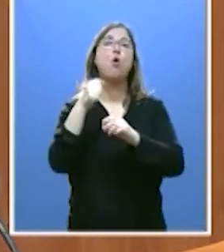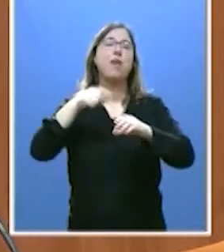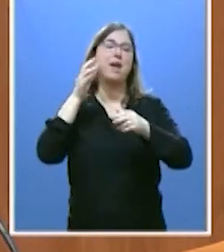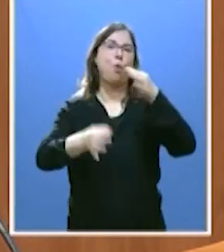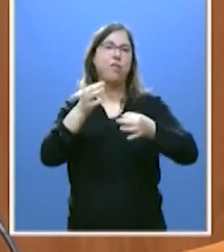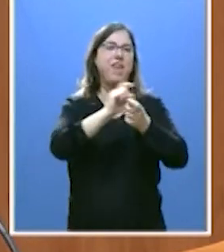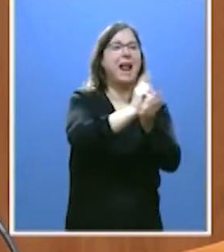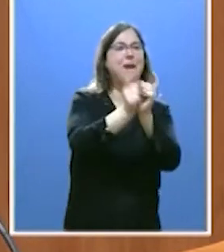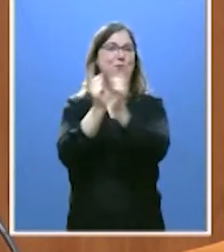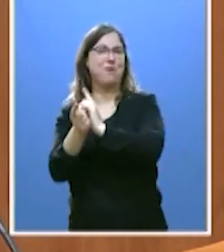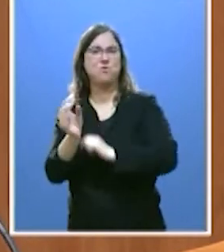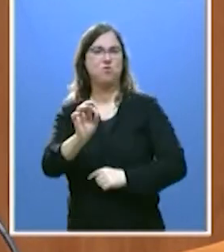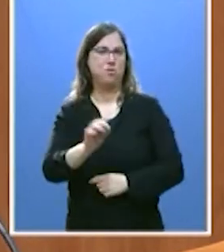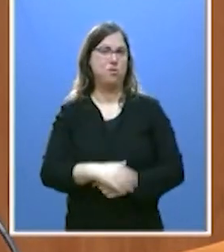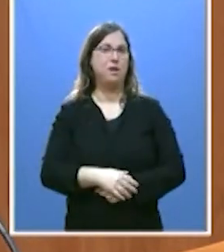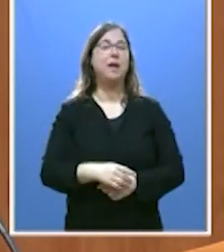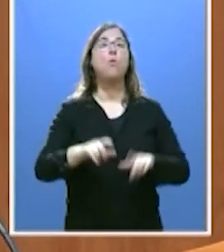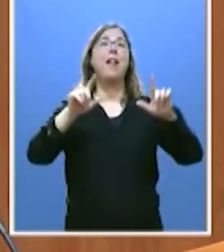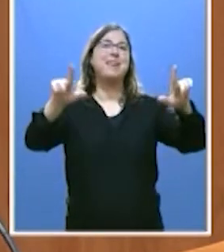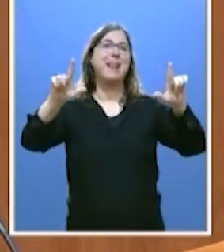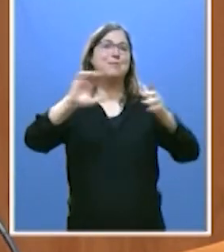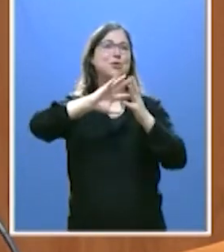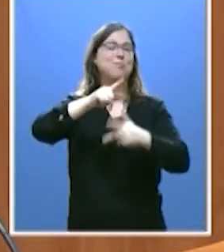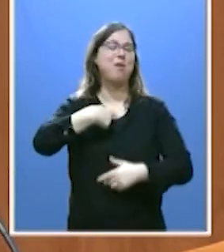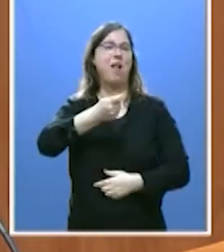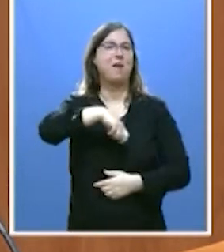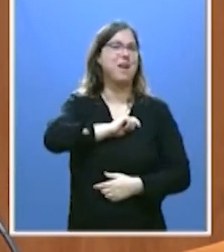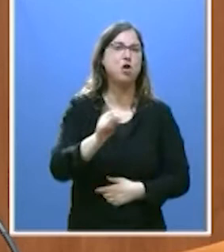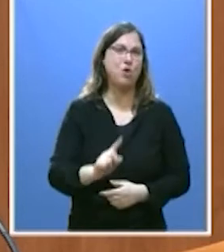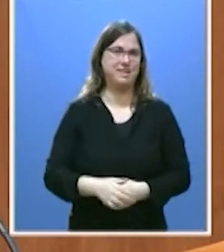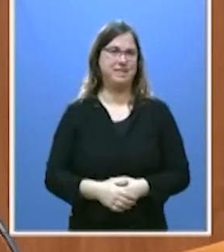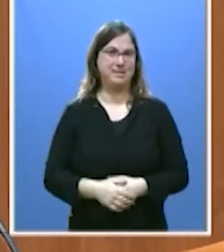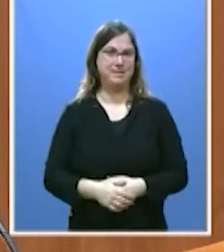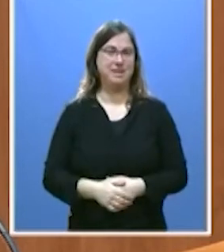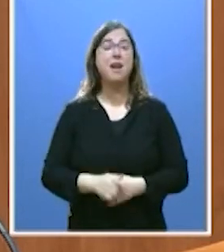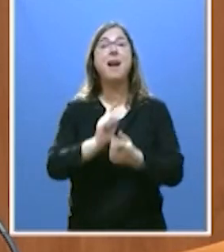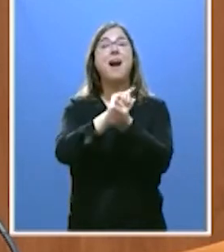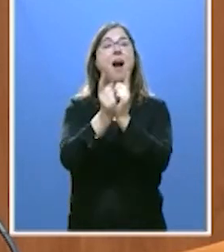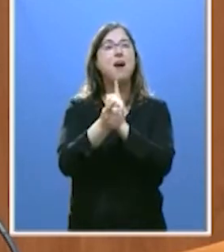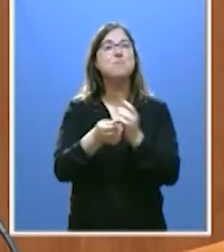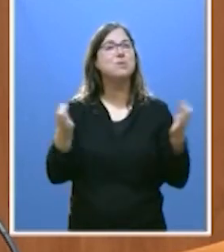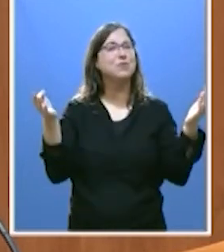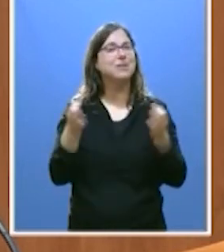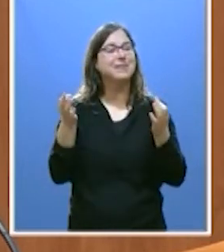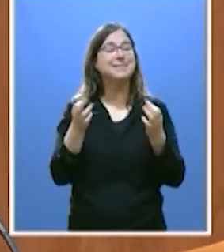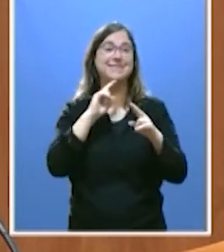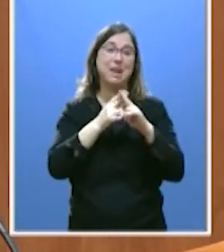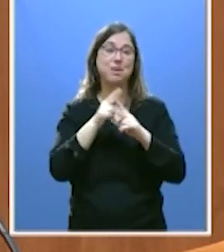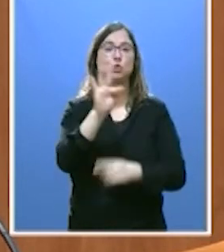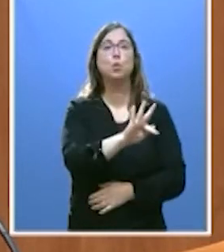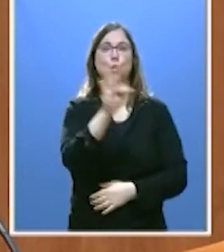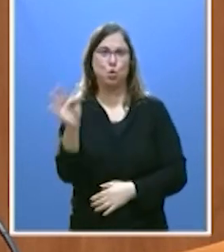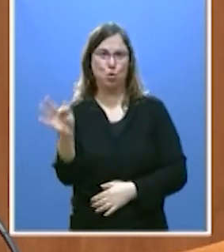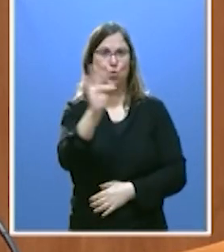no es cambiar unos vocales de RTVE por otros. El cambio no es eso. Eso es el turnismo. El cambio,